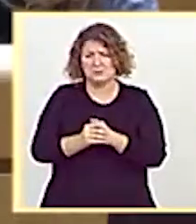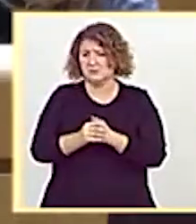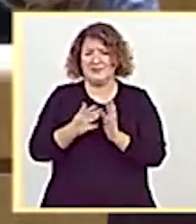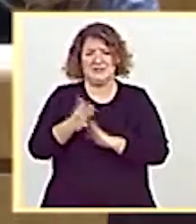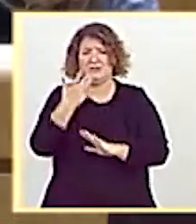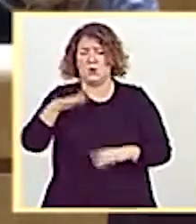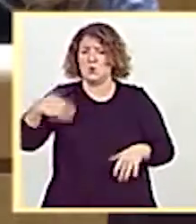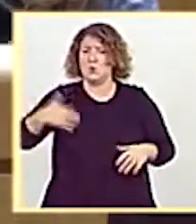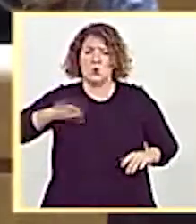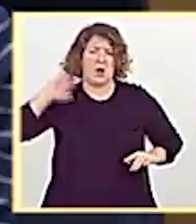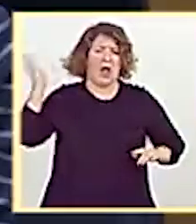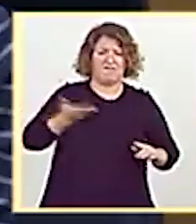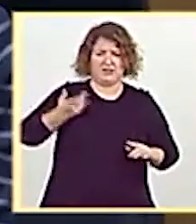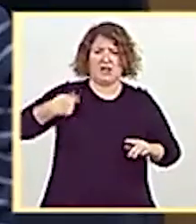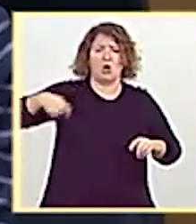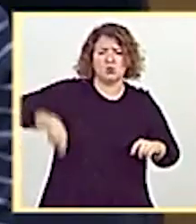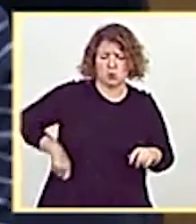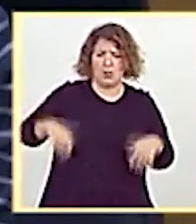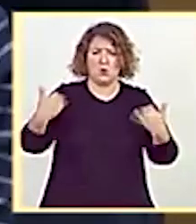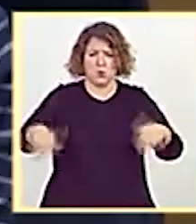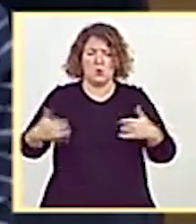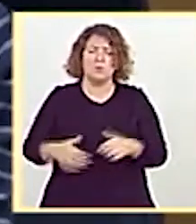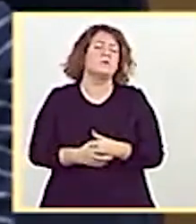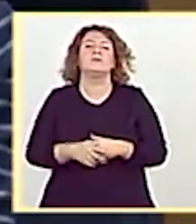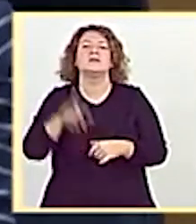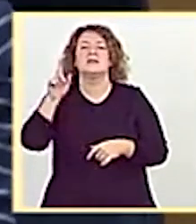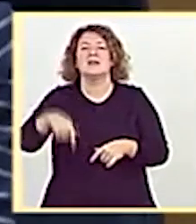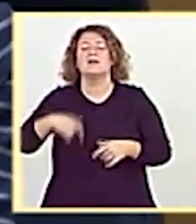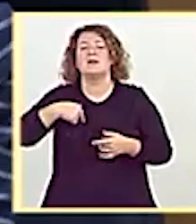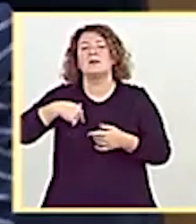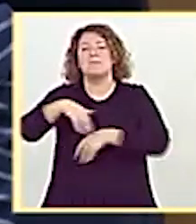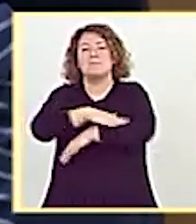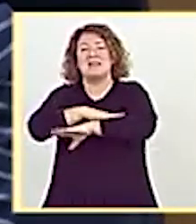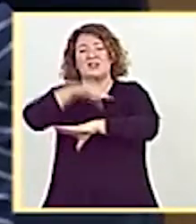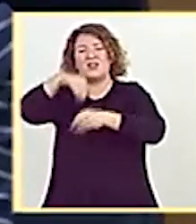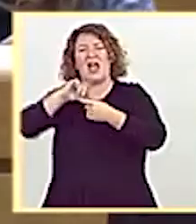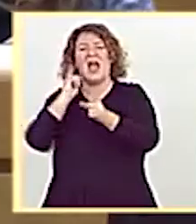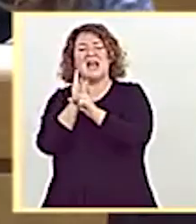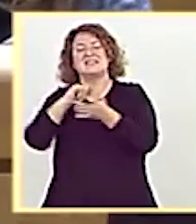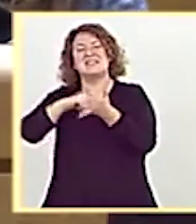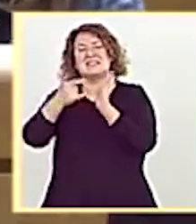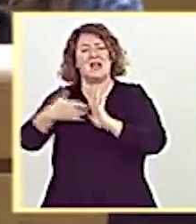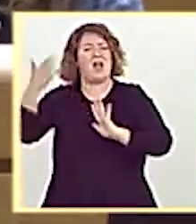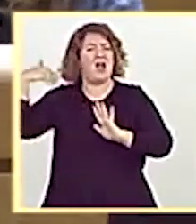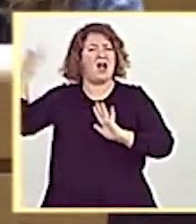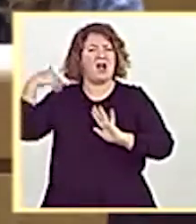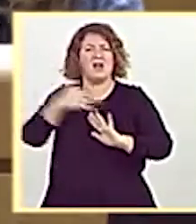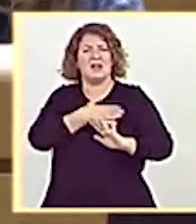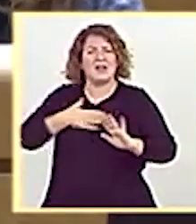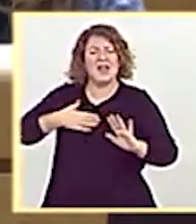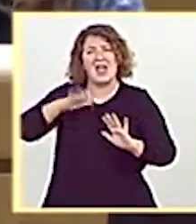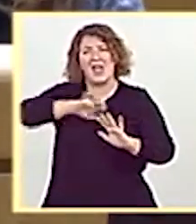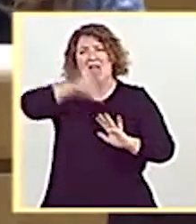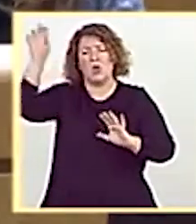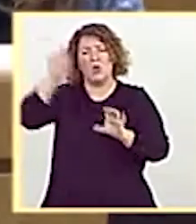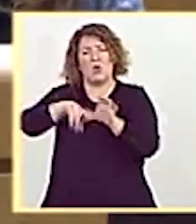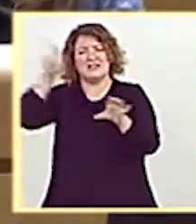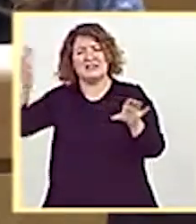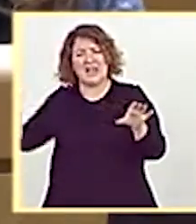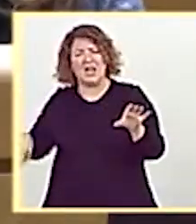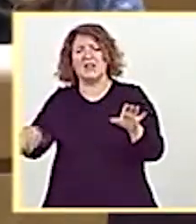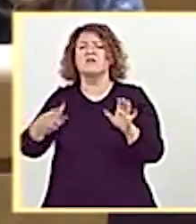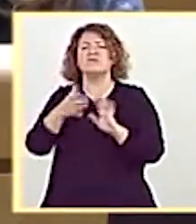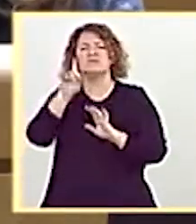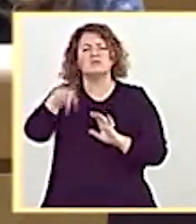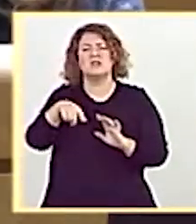sablazo. Y tiene además ministros antisistemas entre sus filas que abogaron en el pasado por salir del euro y por no devolver